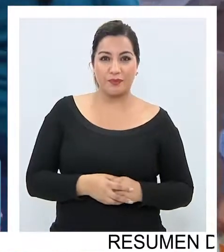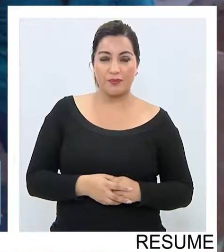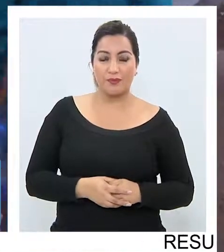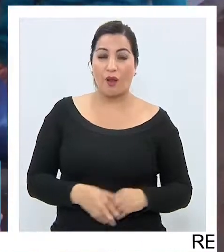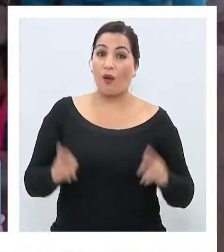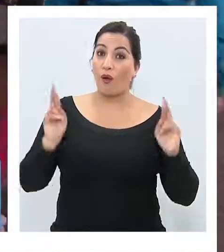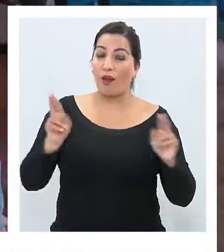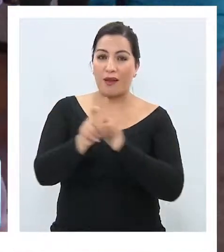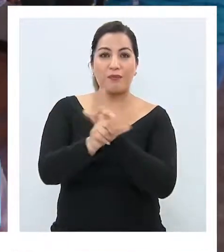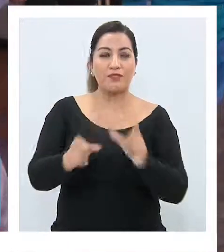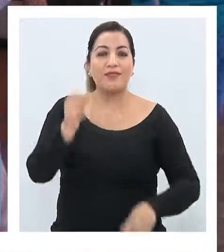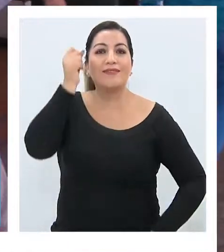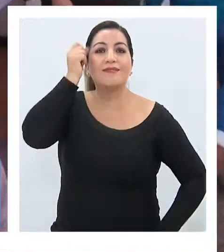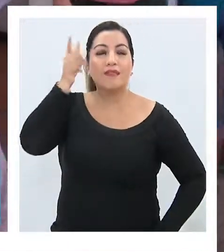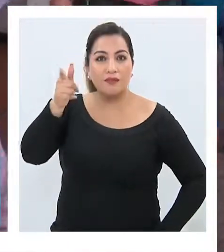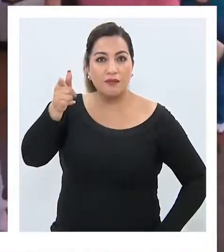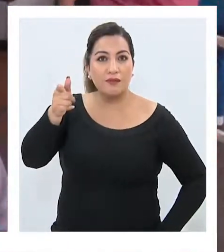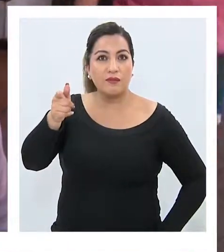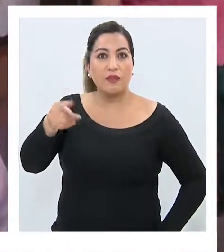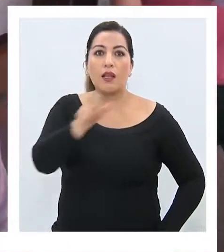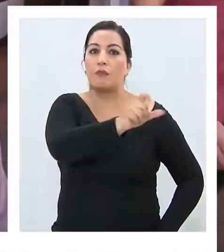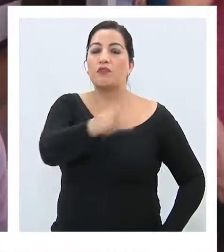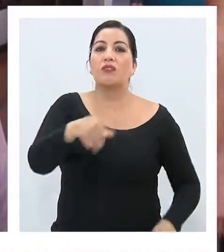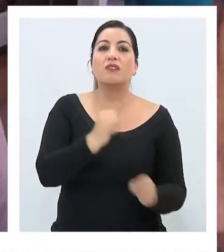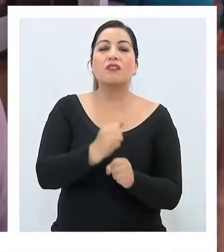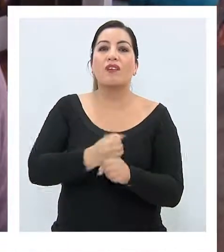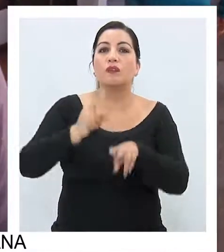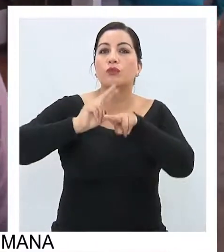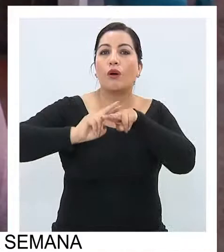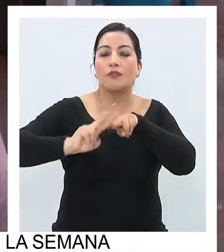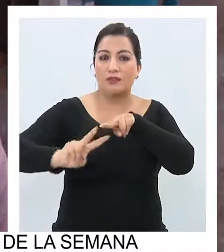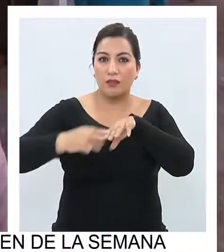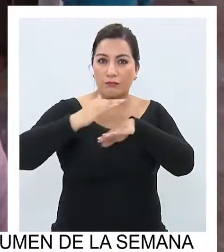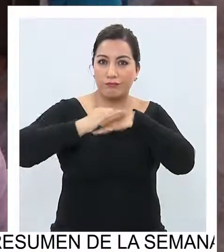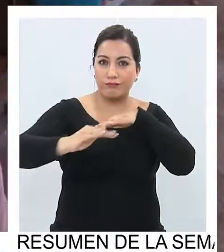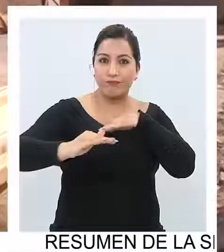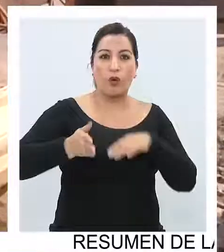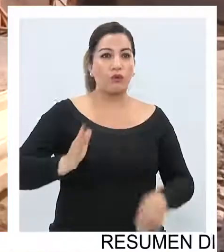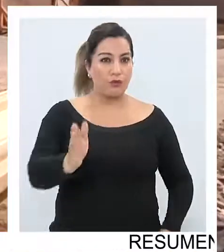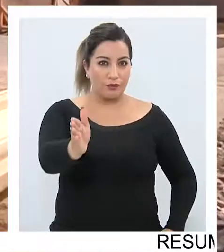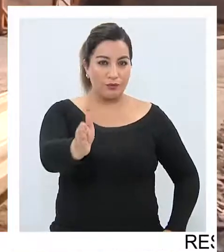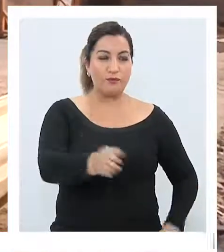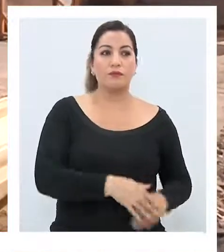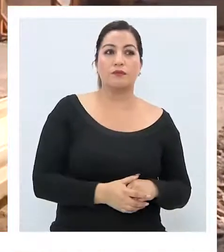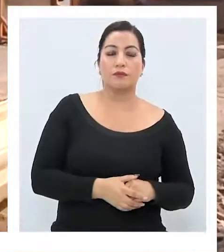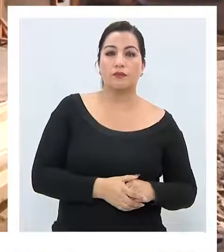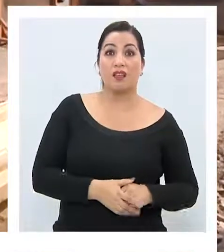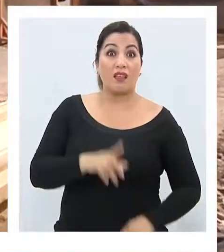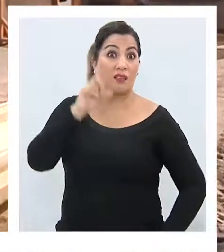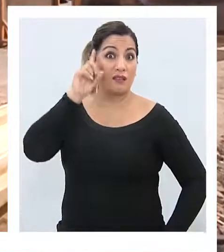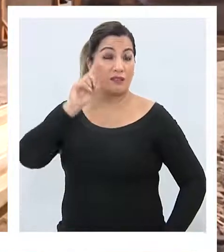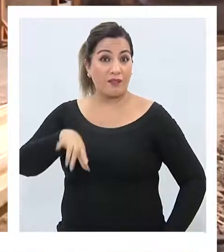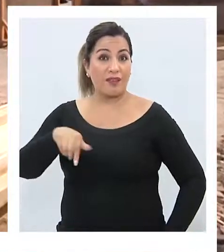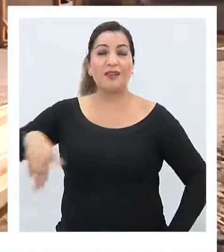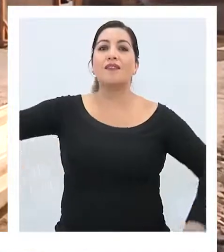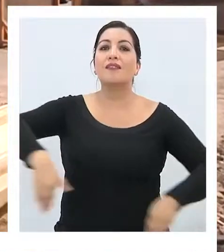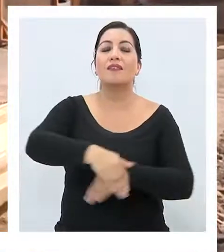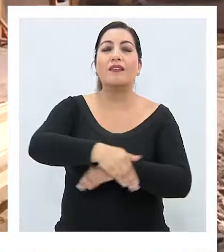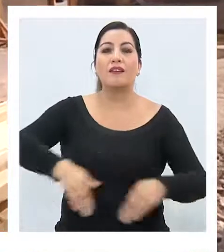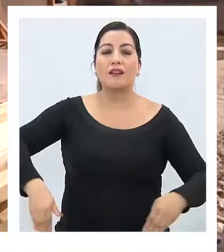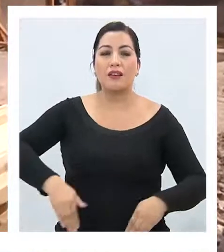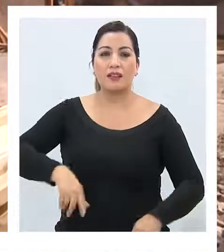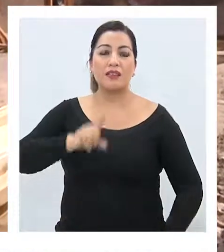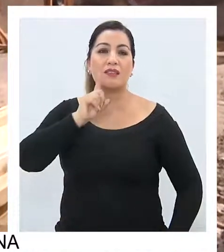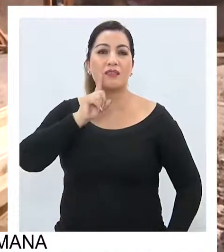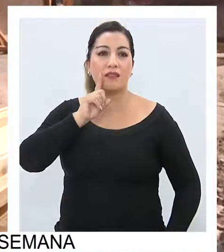espero que la gente entienda lo que están haciendo y sigamos adelante. Y teniendo en cuenta que esta calle contará